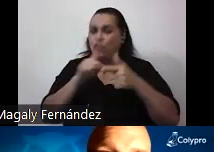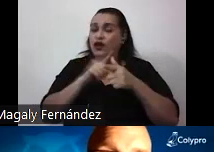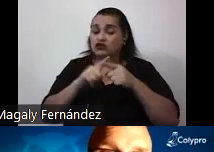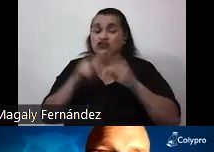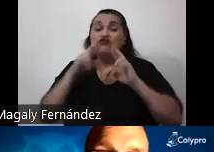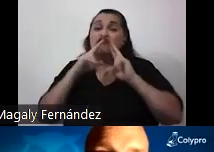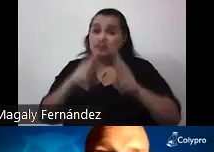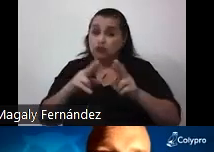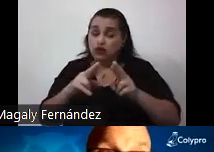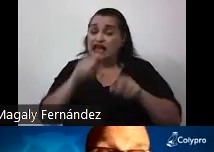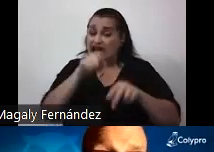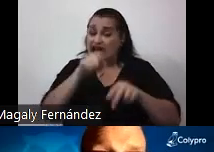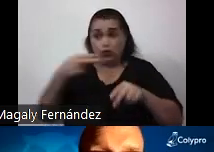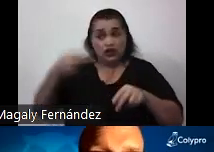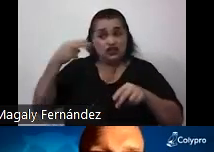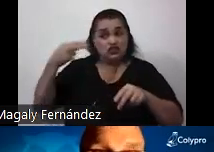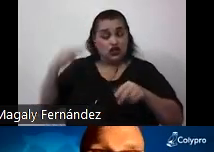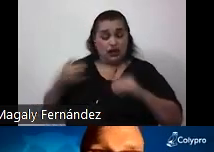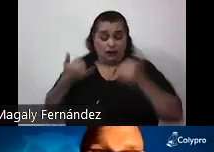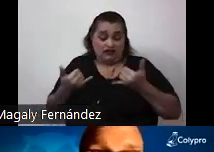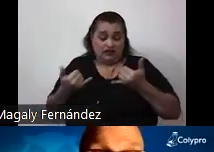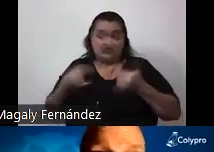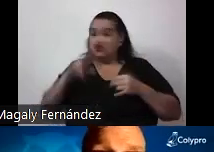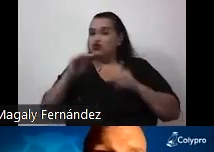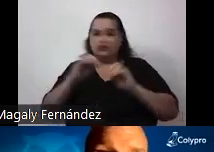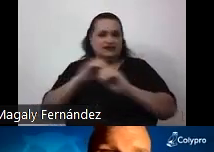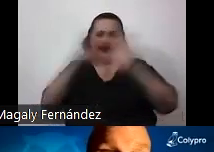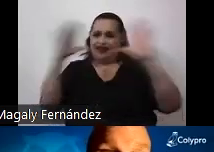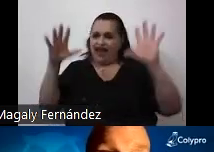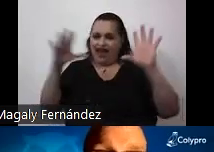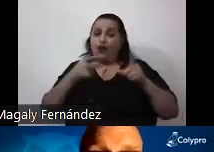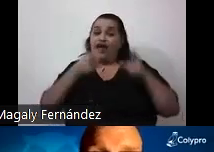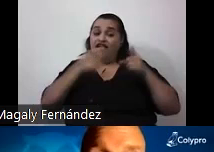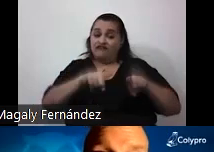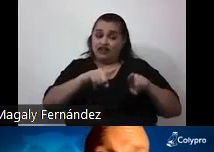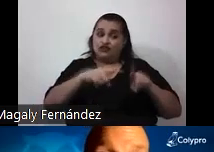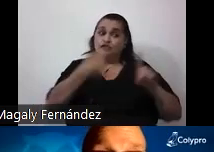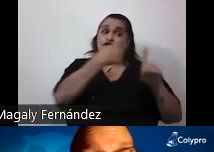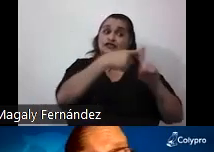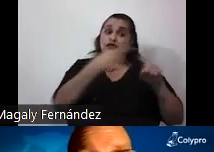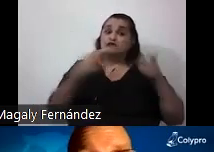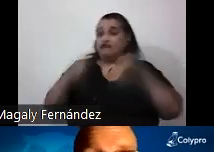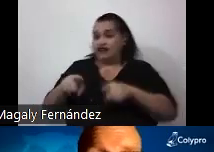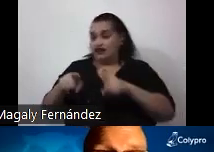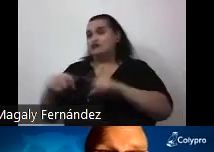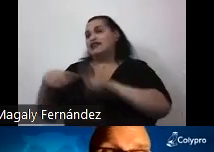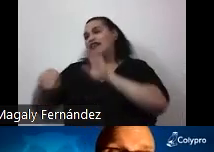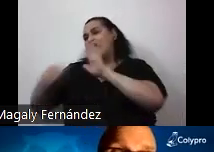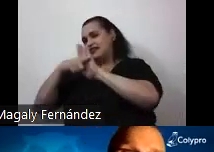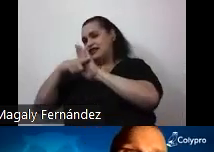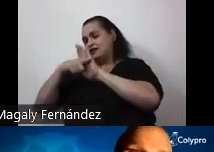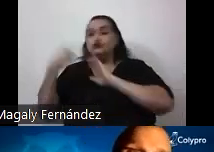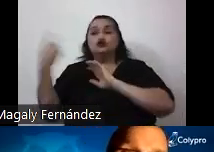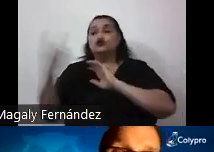históricamente reciente no está muy claro que hay efectos positivos y que hay efectos negativos y que solo las